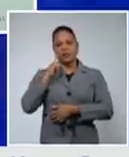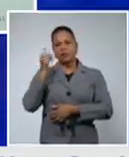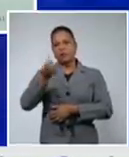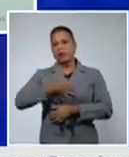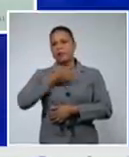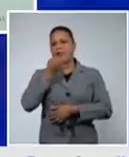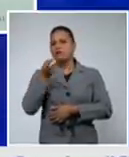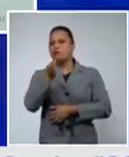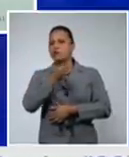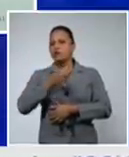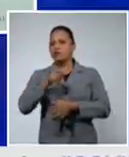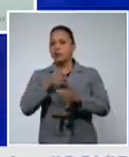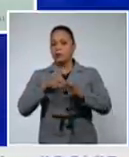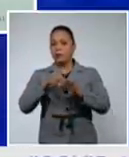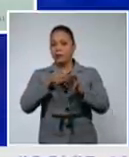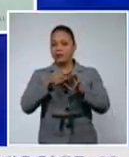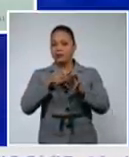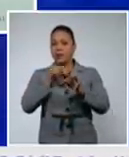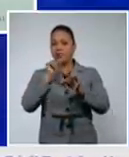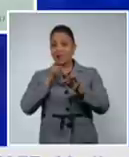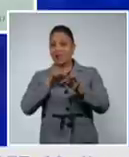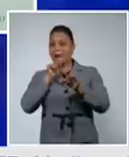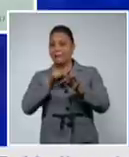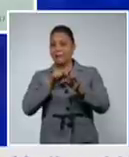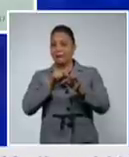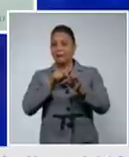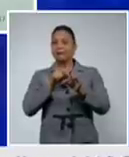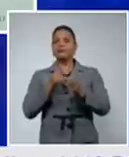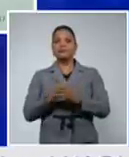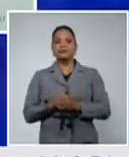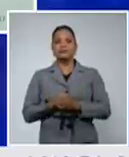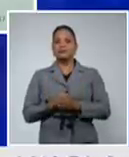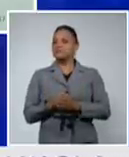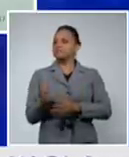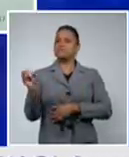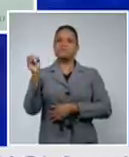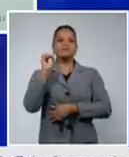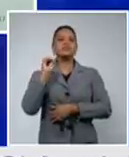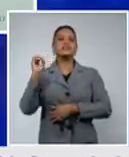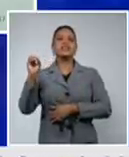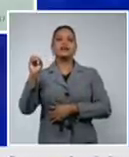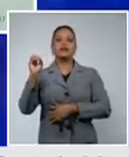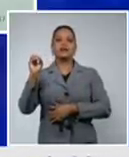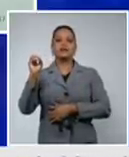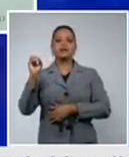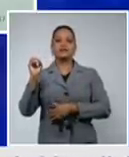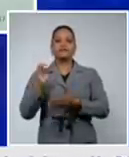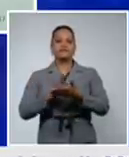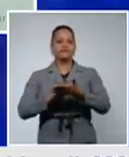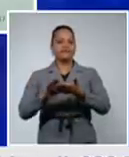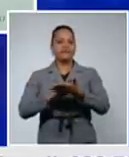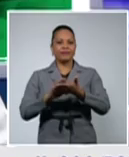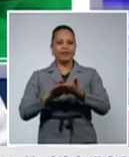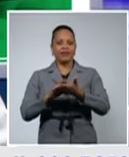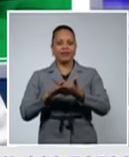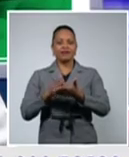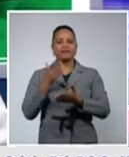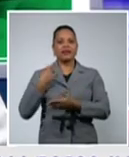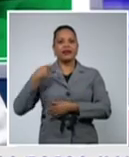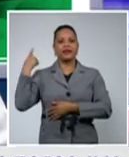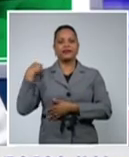especial Isla de la Juventud del municipio especial Isla de la Juventud no se confirman casos en el día de ayer